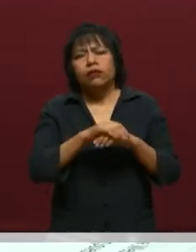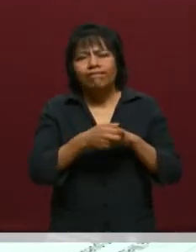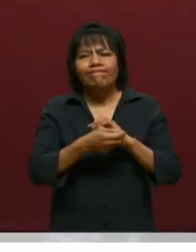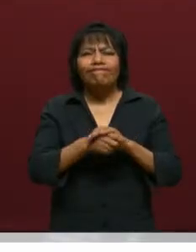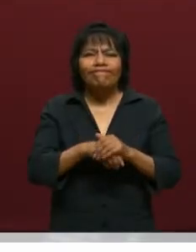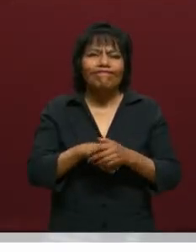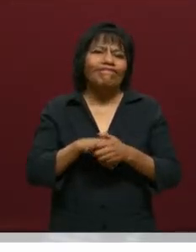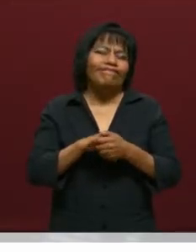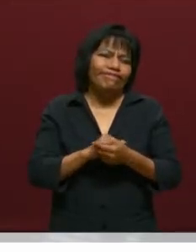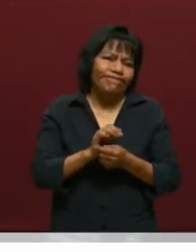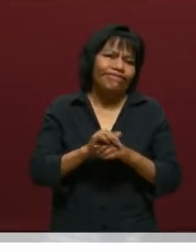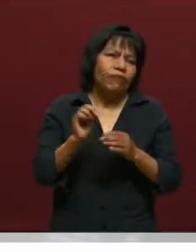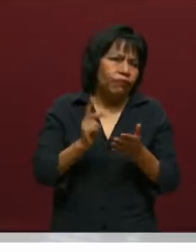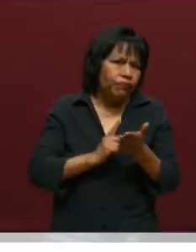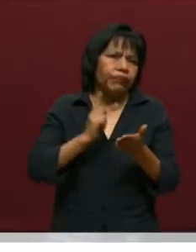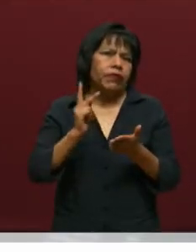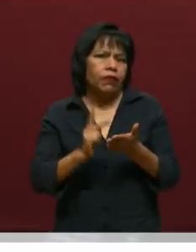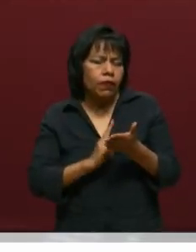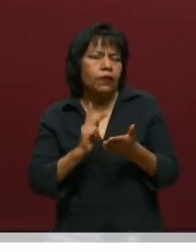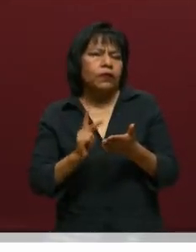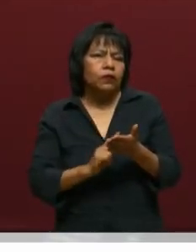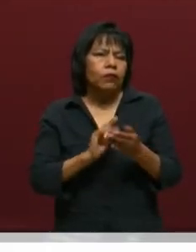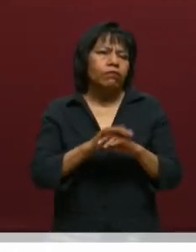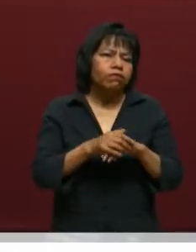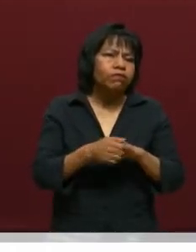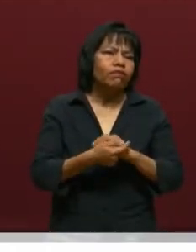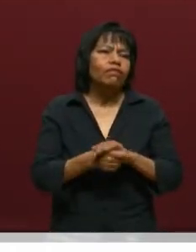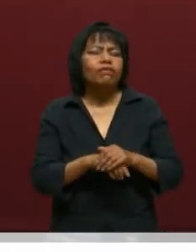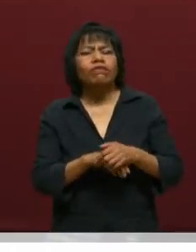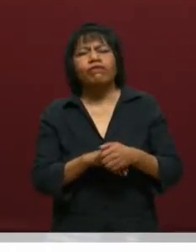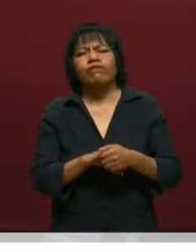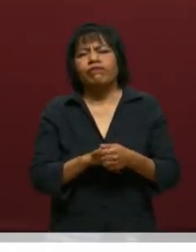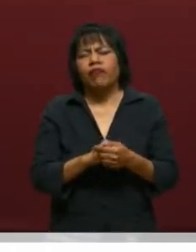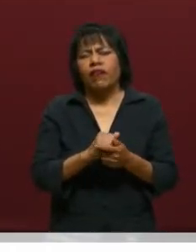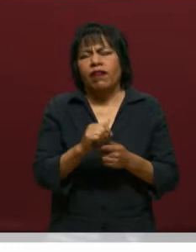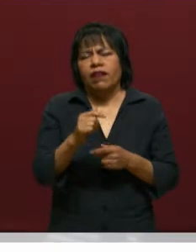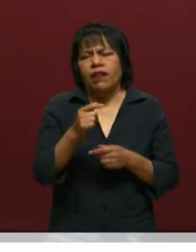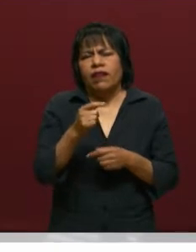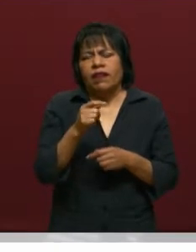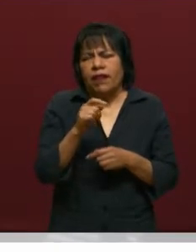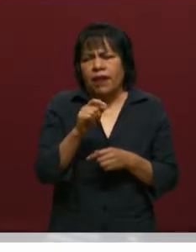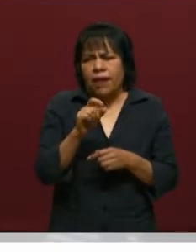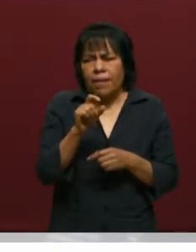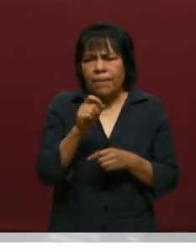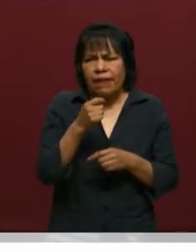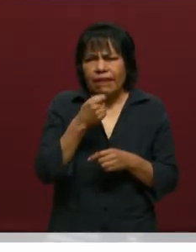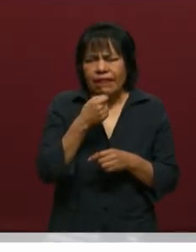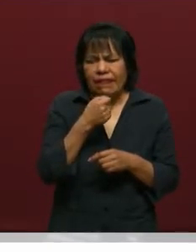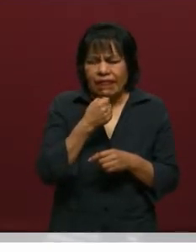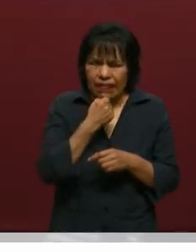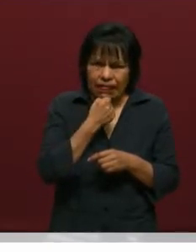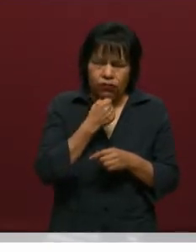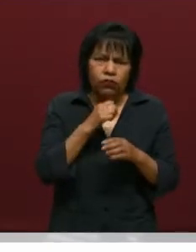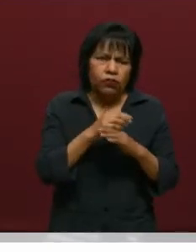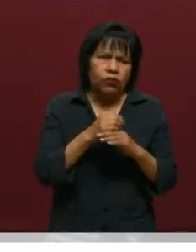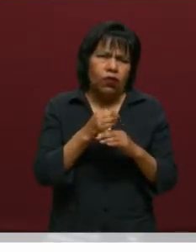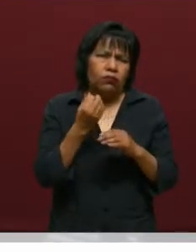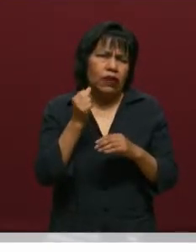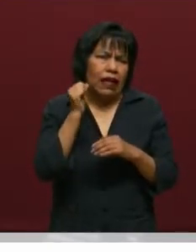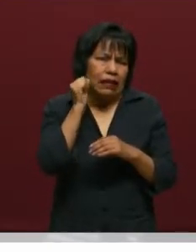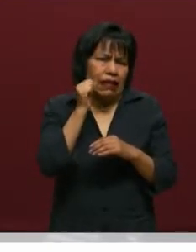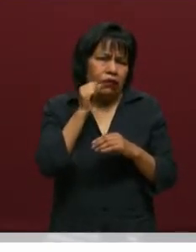manera frecuente. Hay que lavarnos por lo menos 20 segundos con mucha jabonadura. Hay que